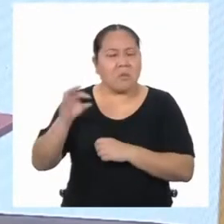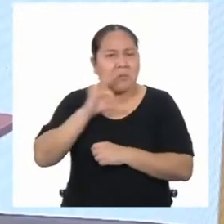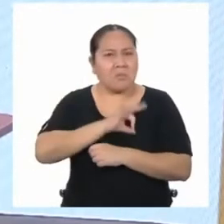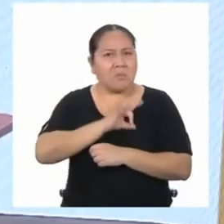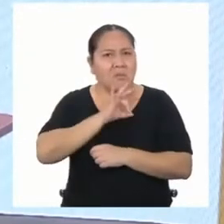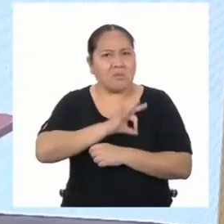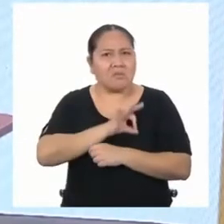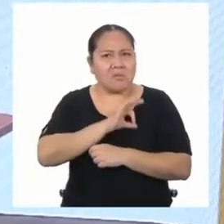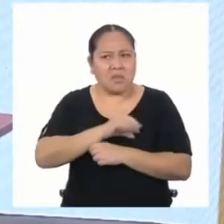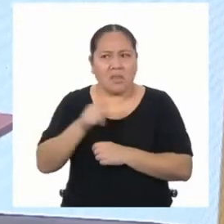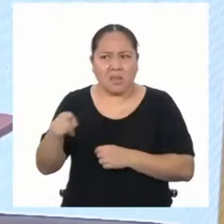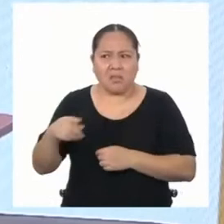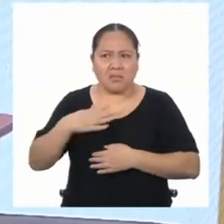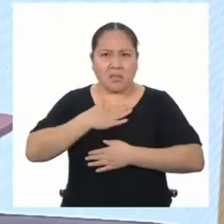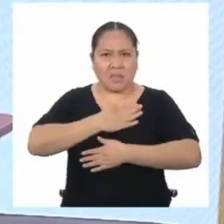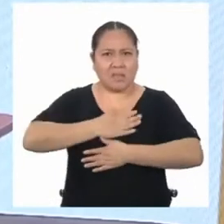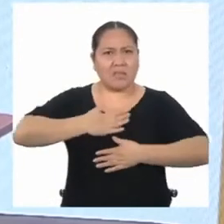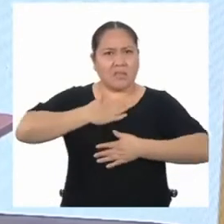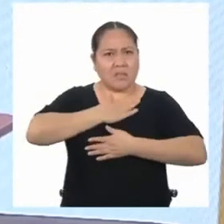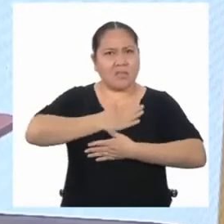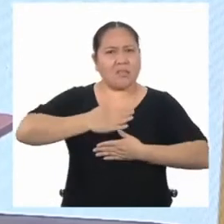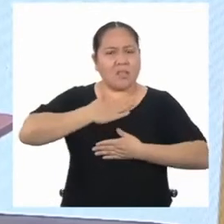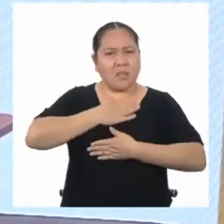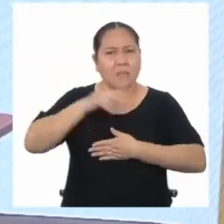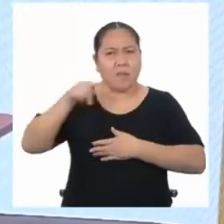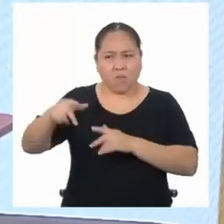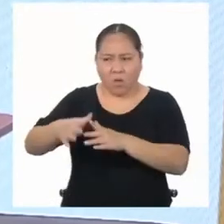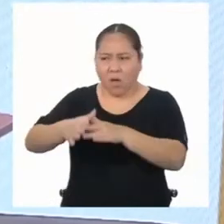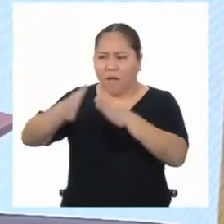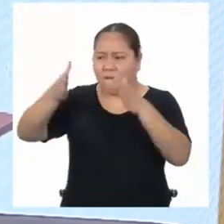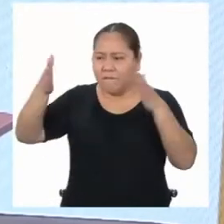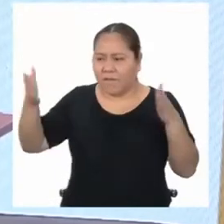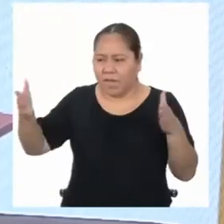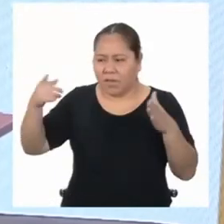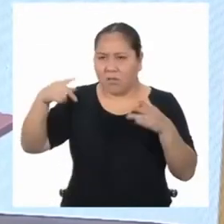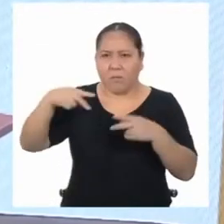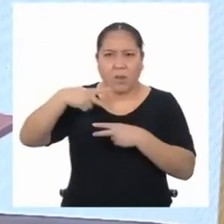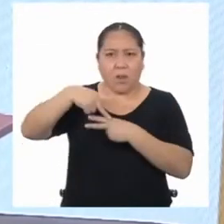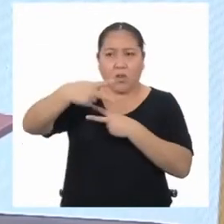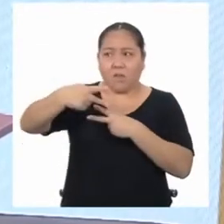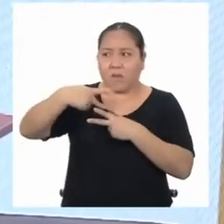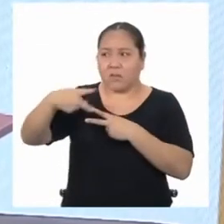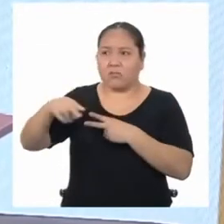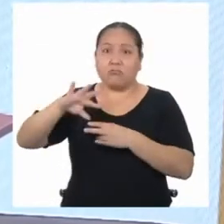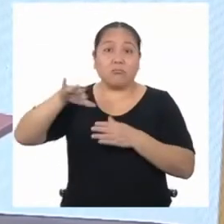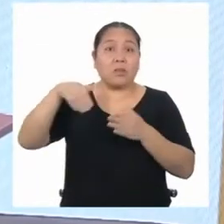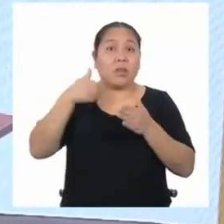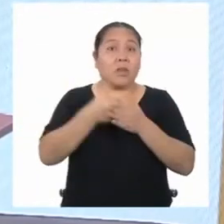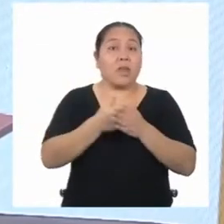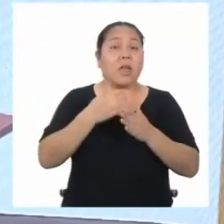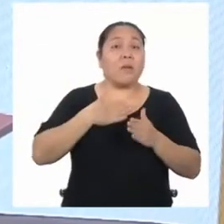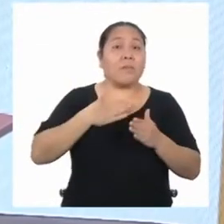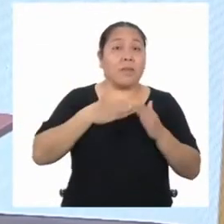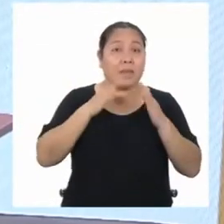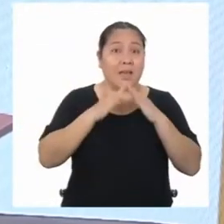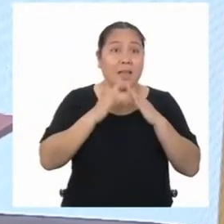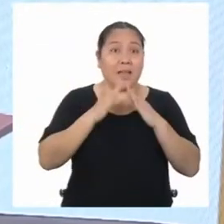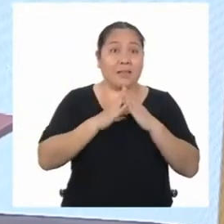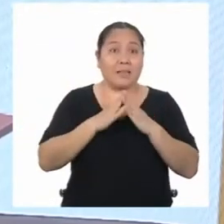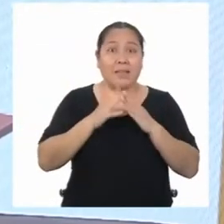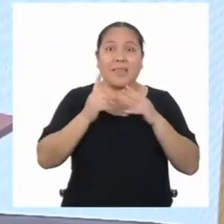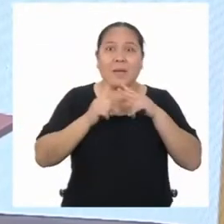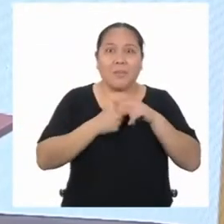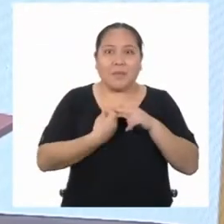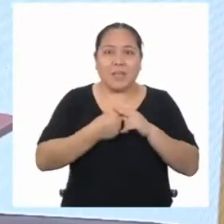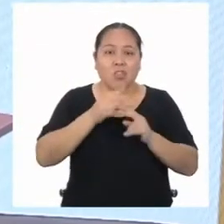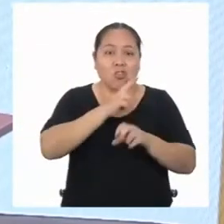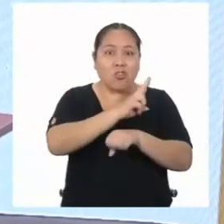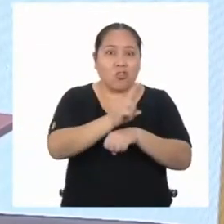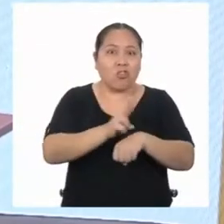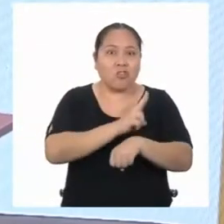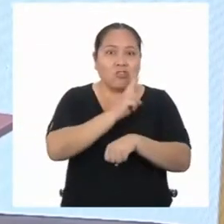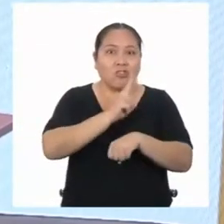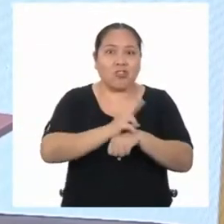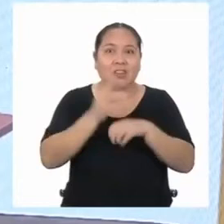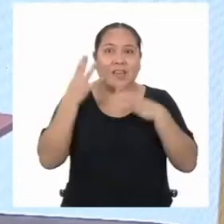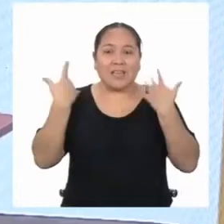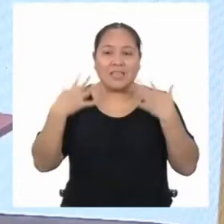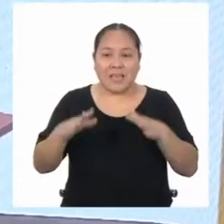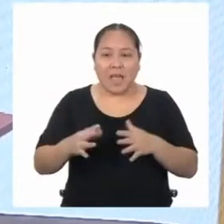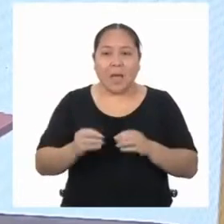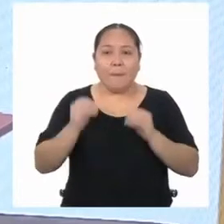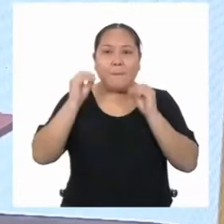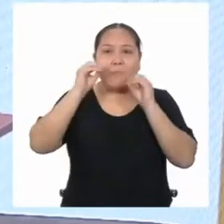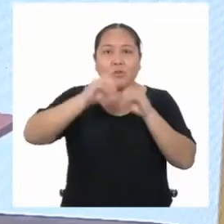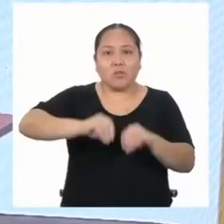entretenimiento abierto para las vecinas y los vecinos del distrito. Llegué a mi casa y me puse las pilas. En dos horas ya tenía armada una